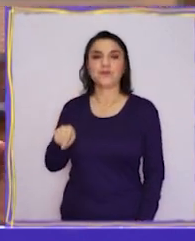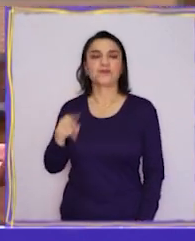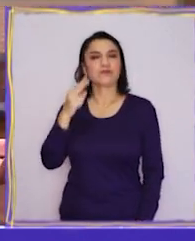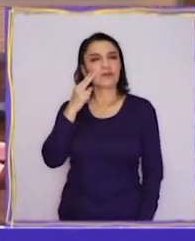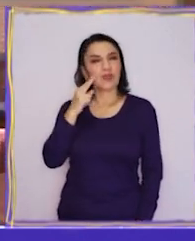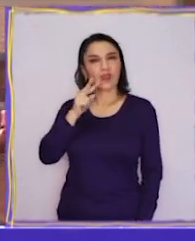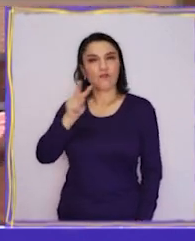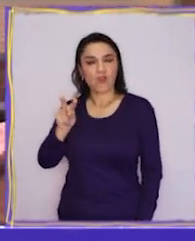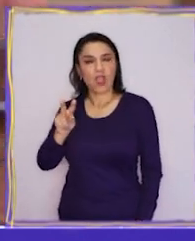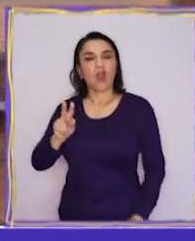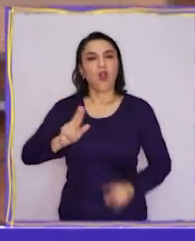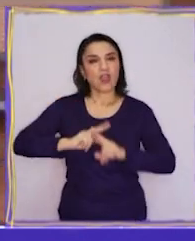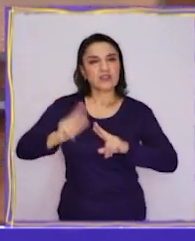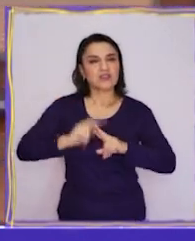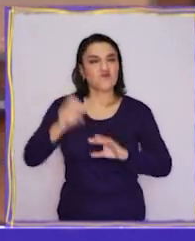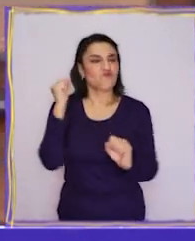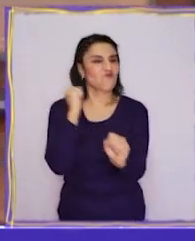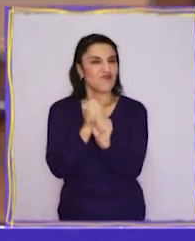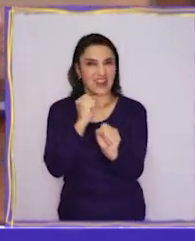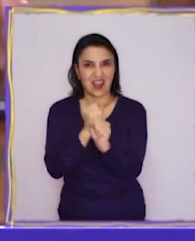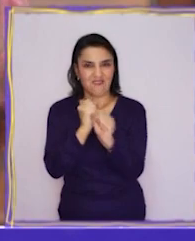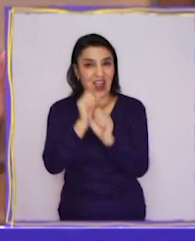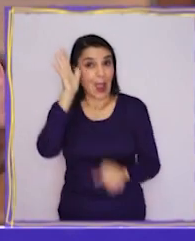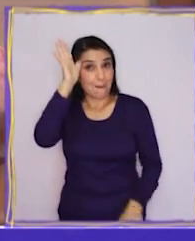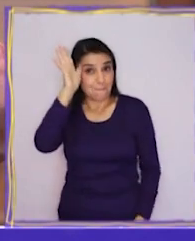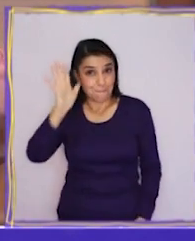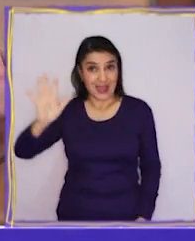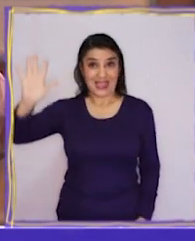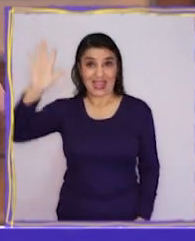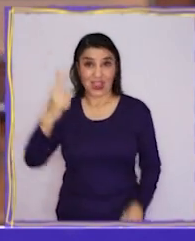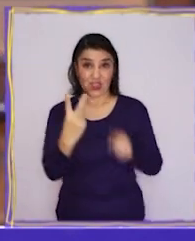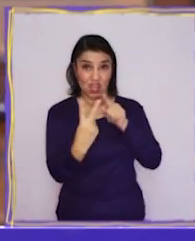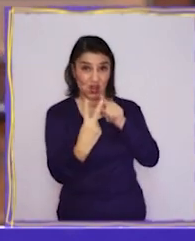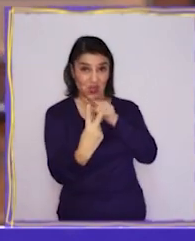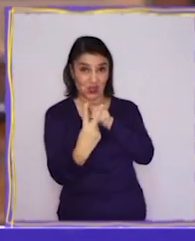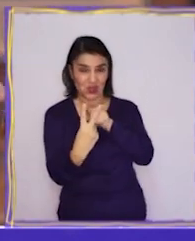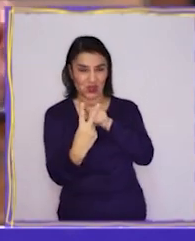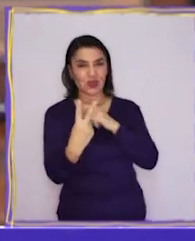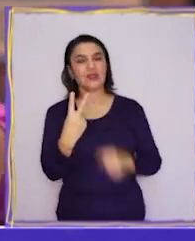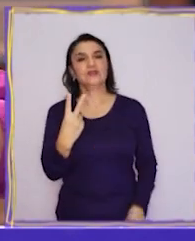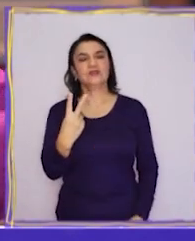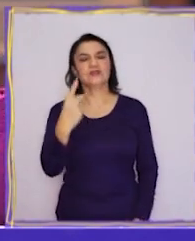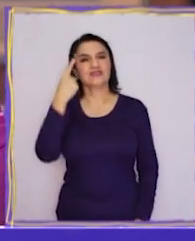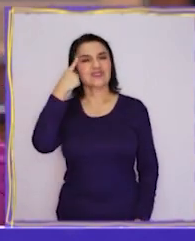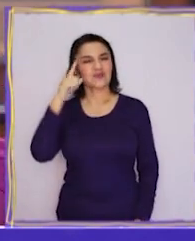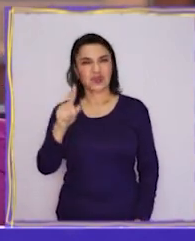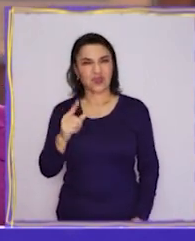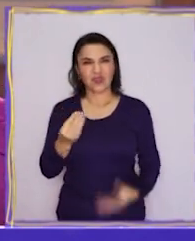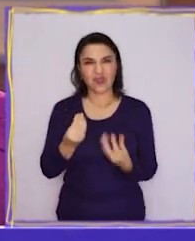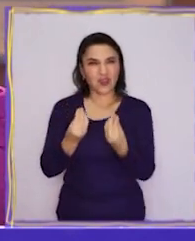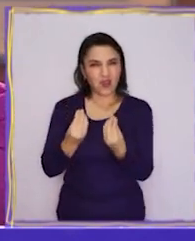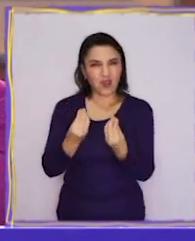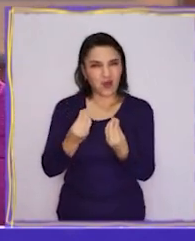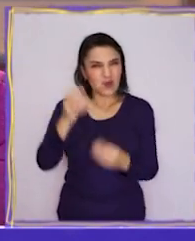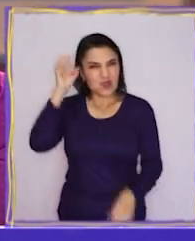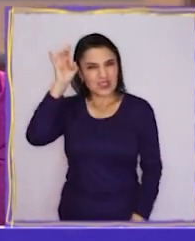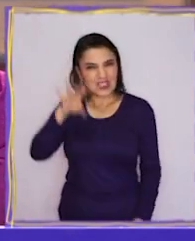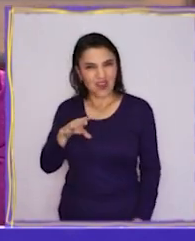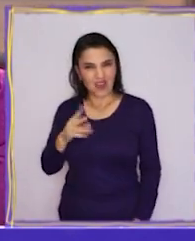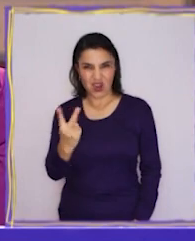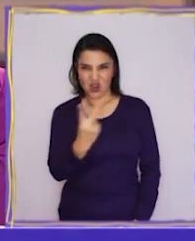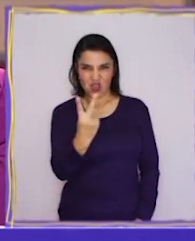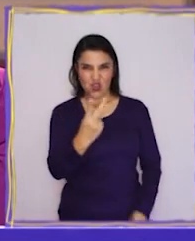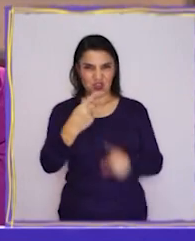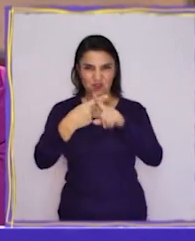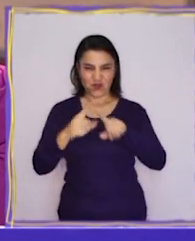Veo que hicieron un gran trabajo imaginándolos. Pero, ¿cómo se dieron cuenta de que eran